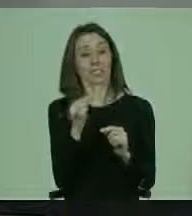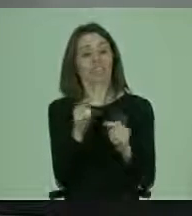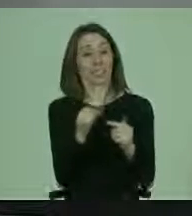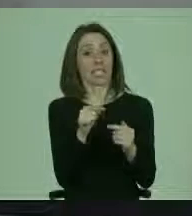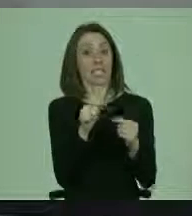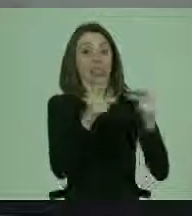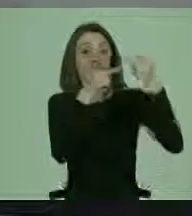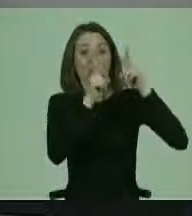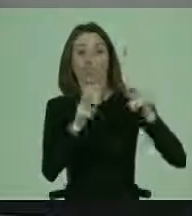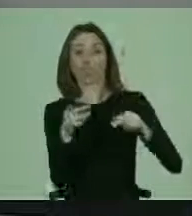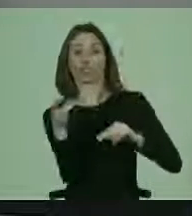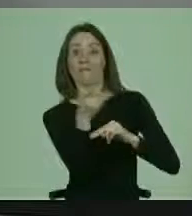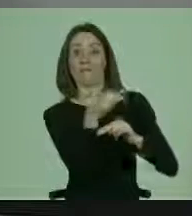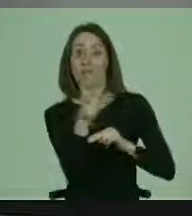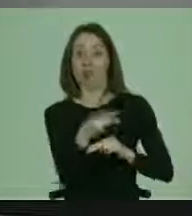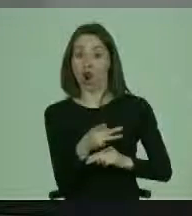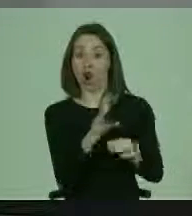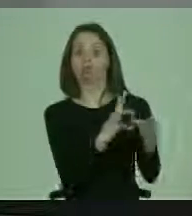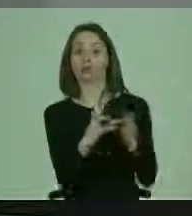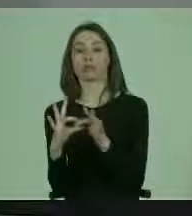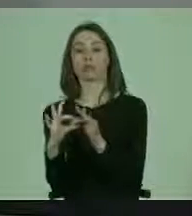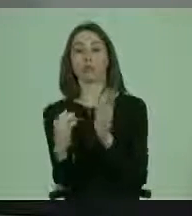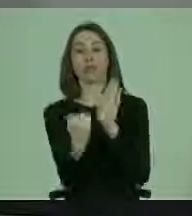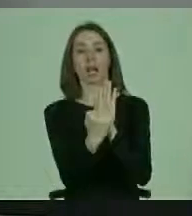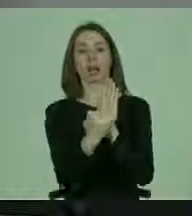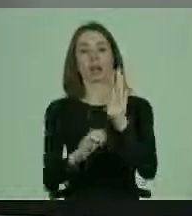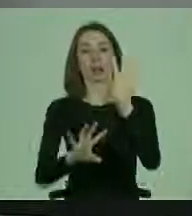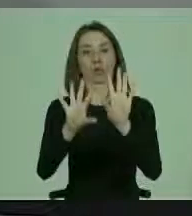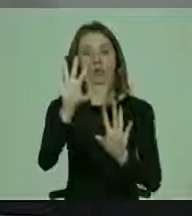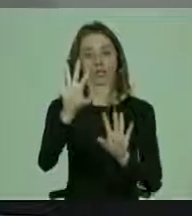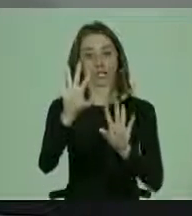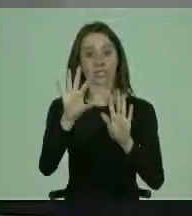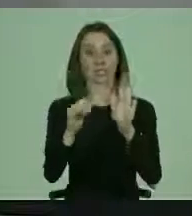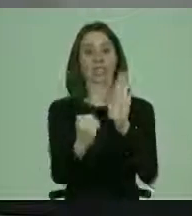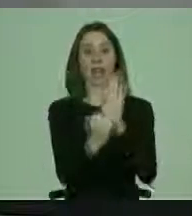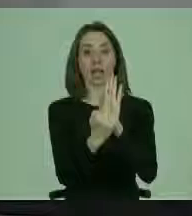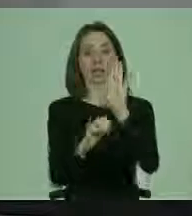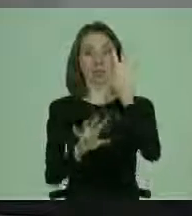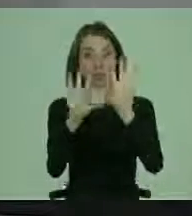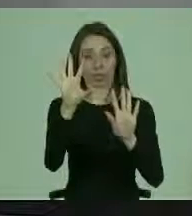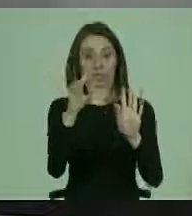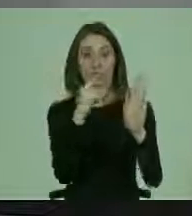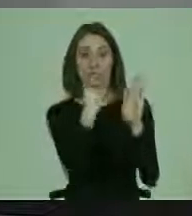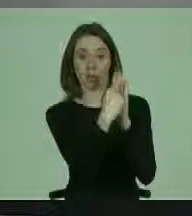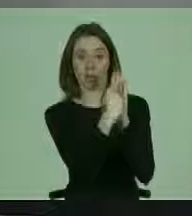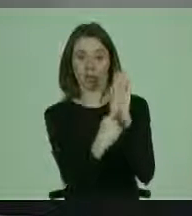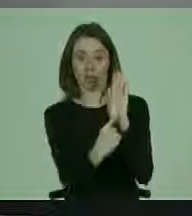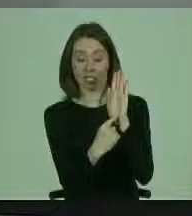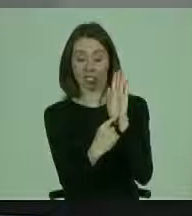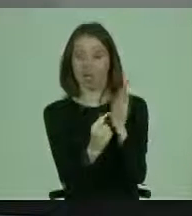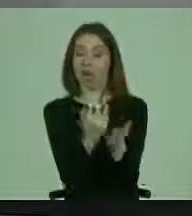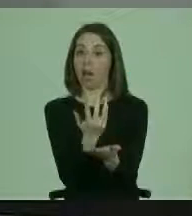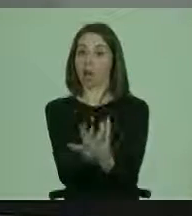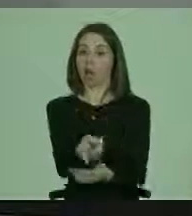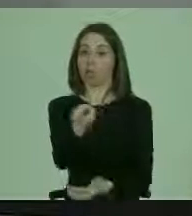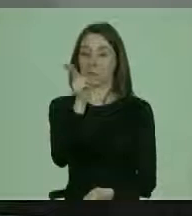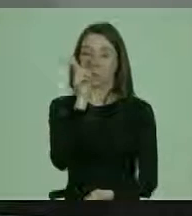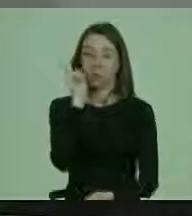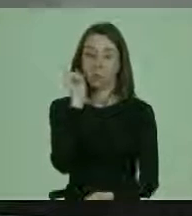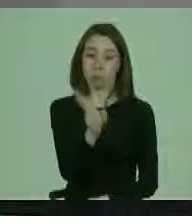de derechos, los podemos relacionar con el artículo 15. Y el artículo 15 nos habla que hay una prohibición